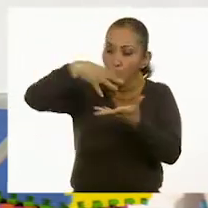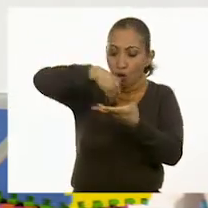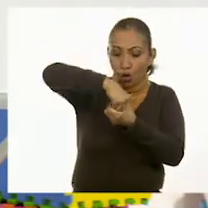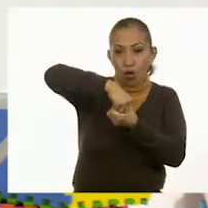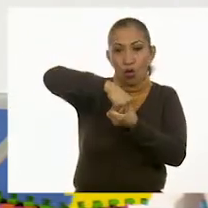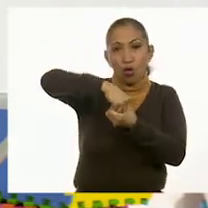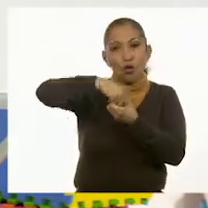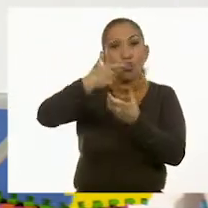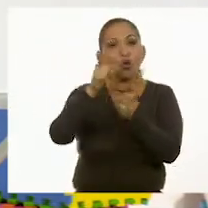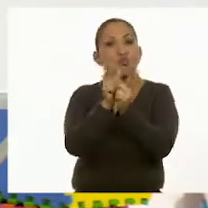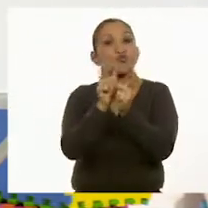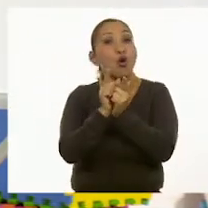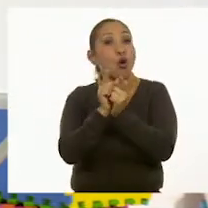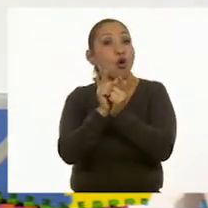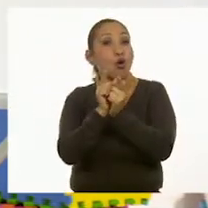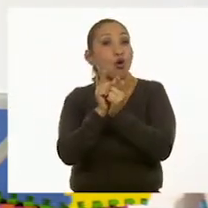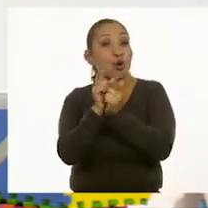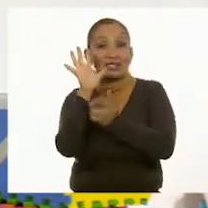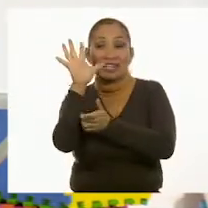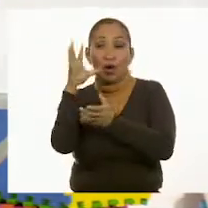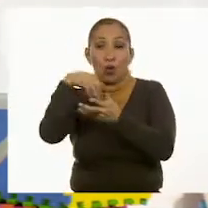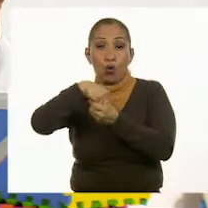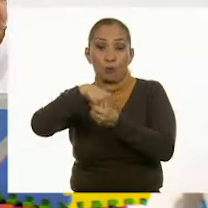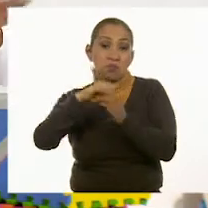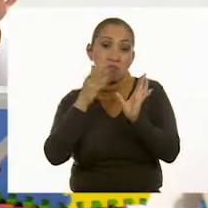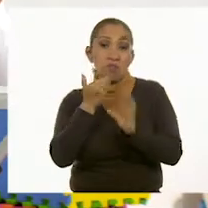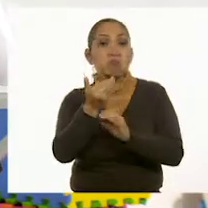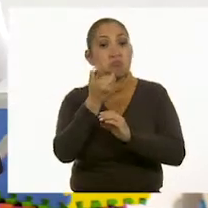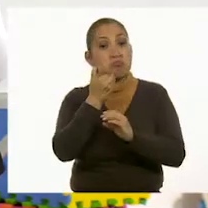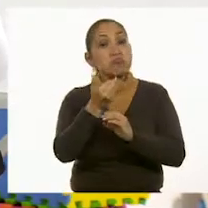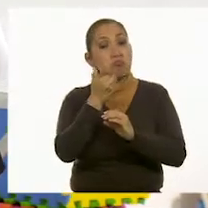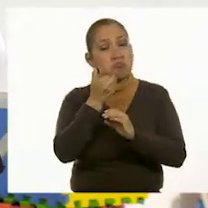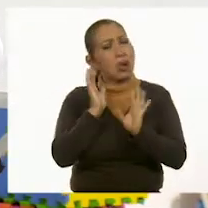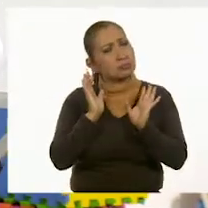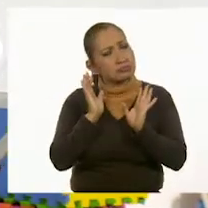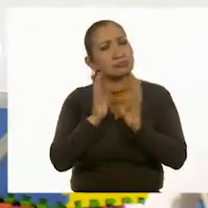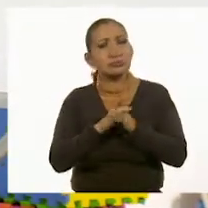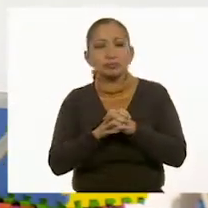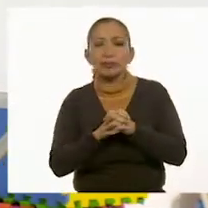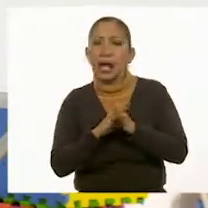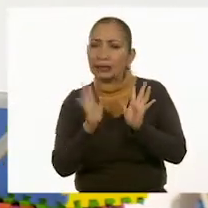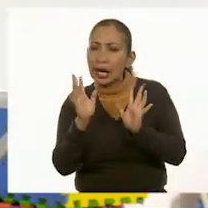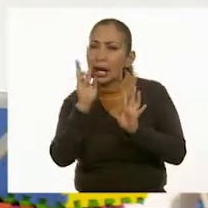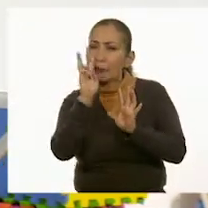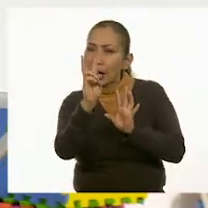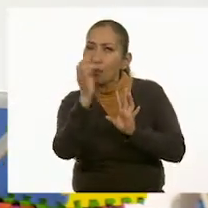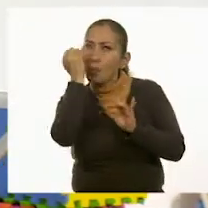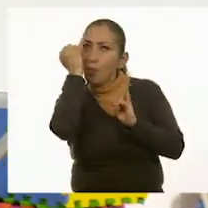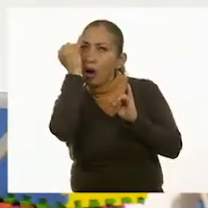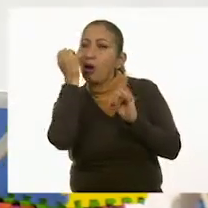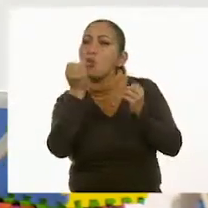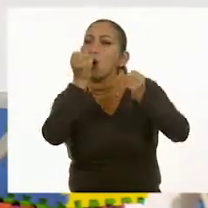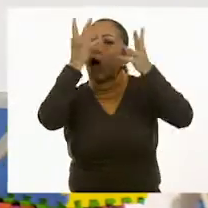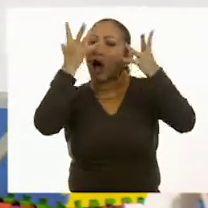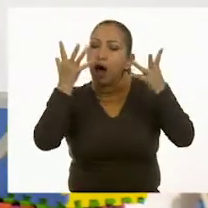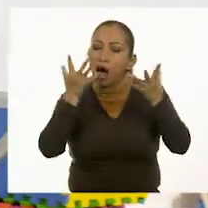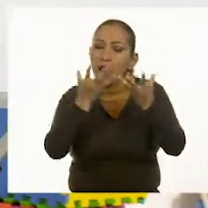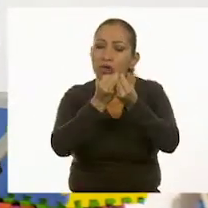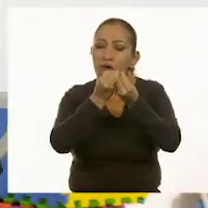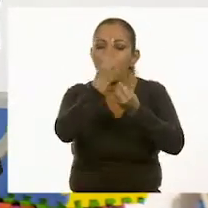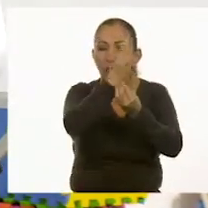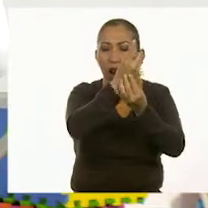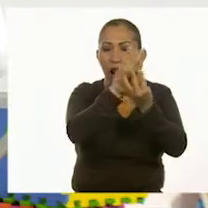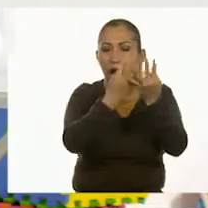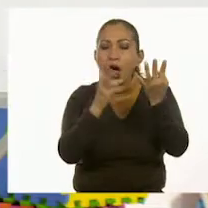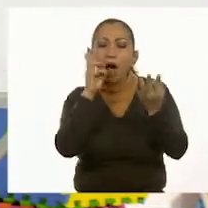Ajá, cierto. Un grupo de 5. Muy bien, Carmen. Creo que ya van tomando esta idea de cuántos son al contar,